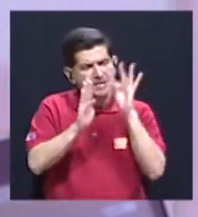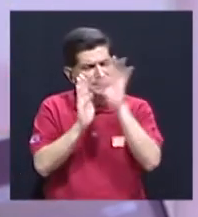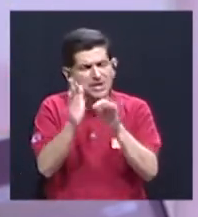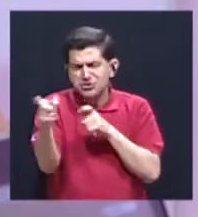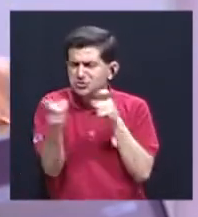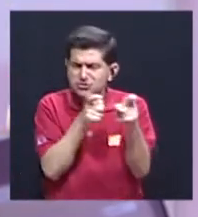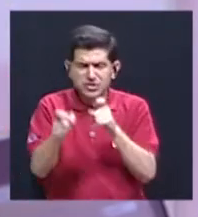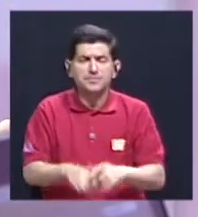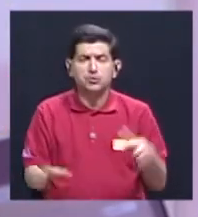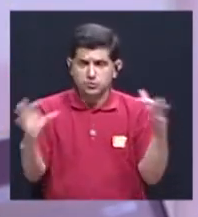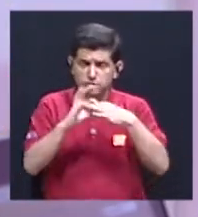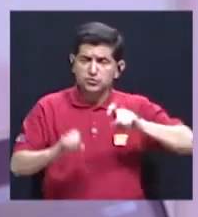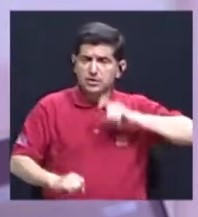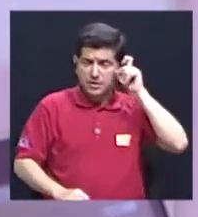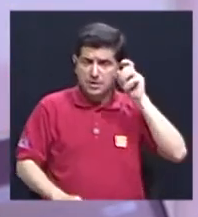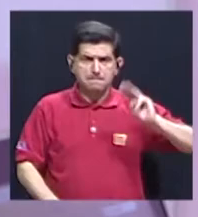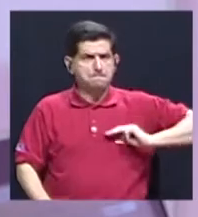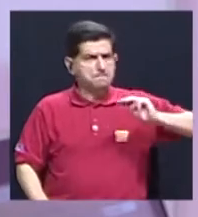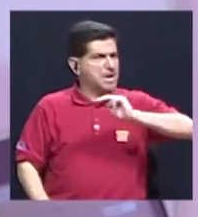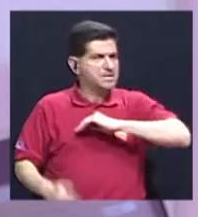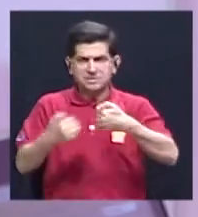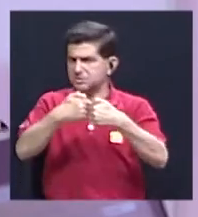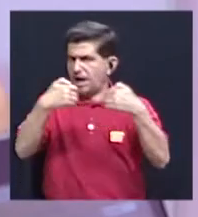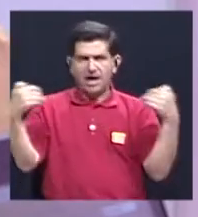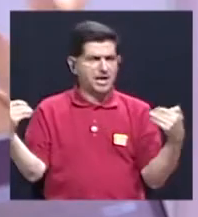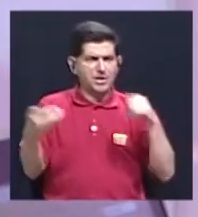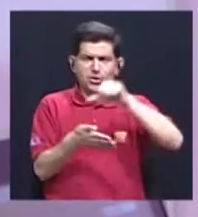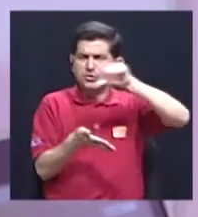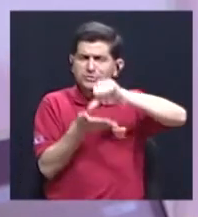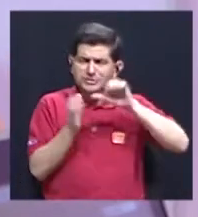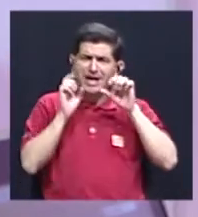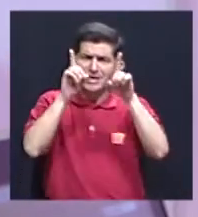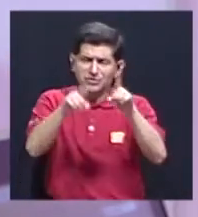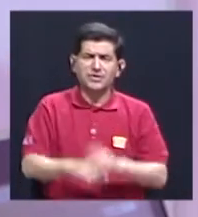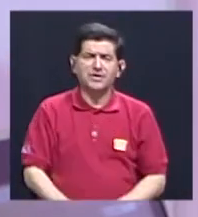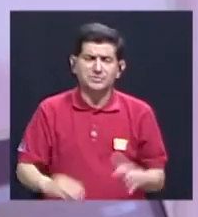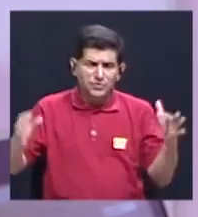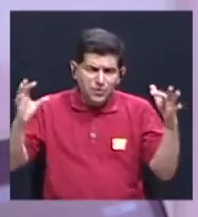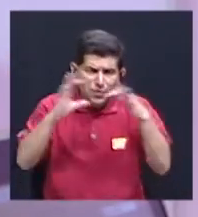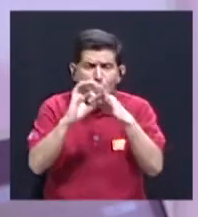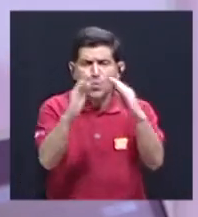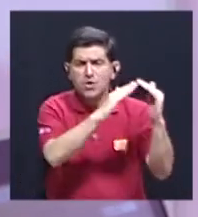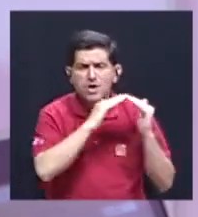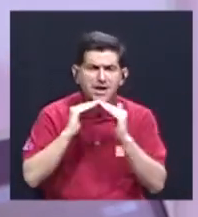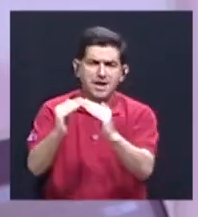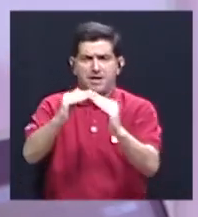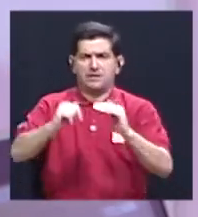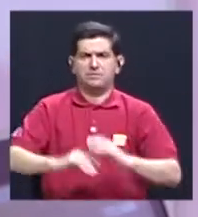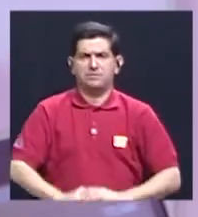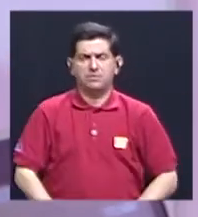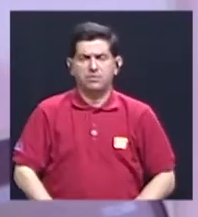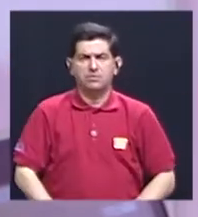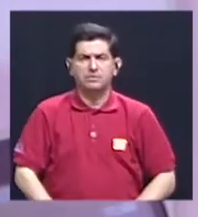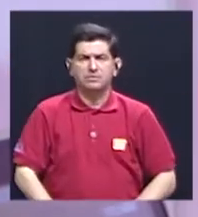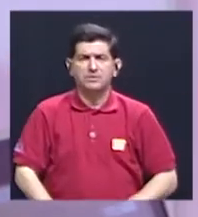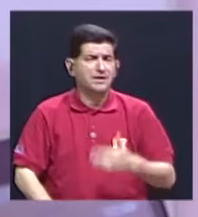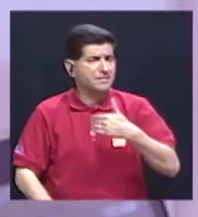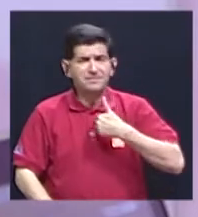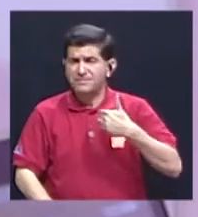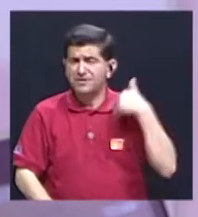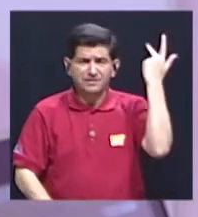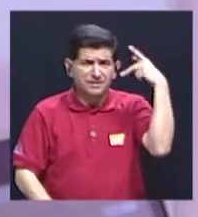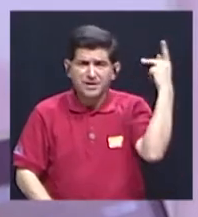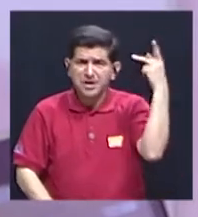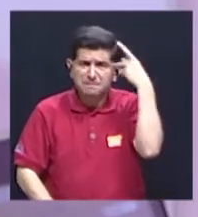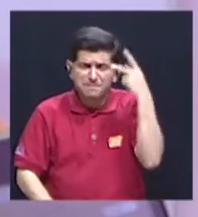y el ministerio no es una caja aparte, los centros educativos están comunicados con las comunidades. Entonces, si no hay una